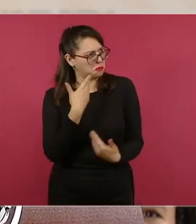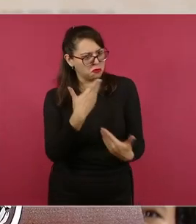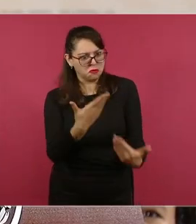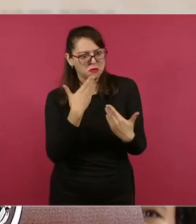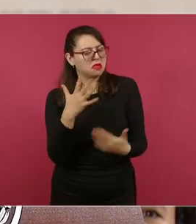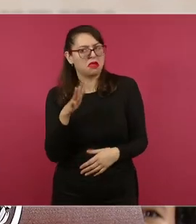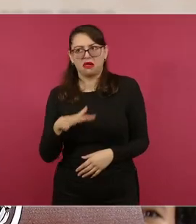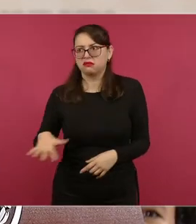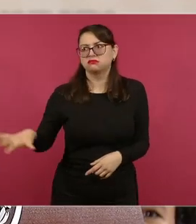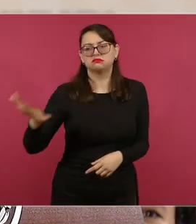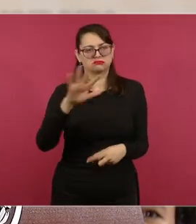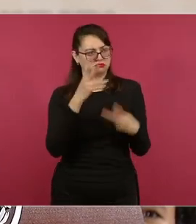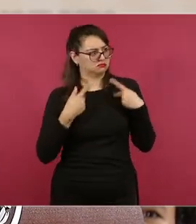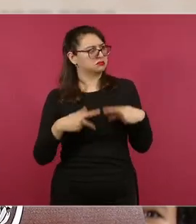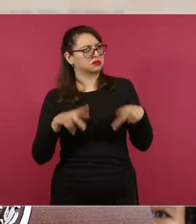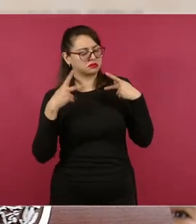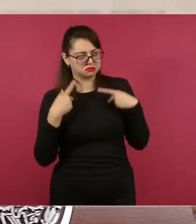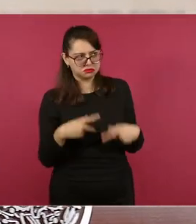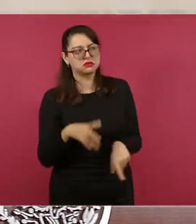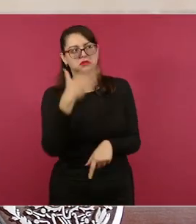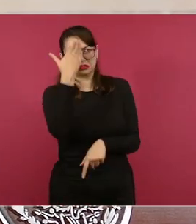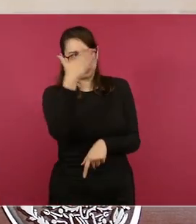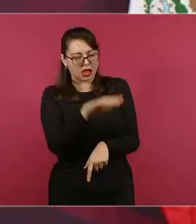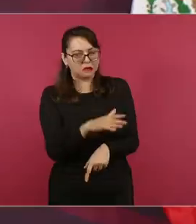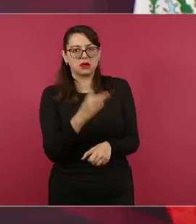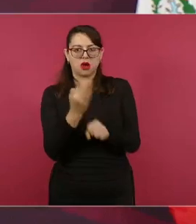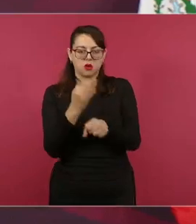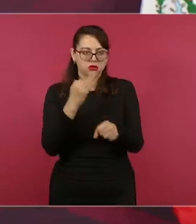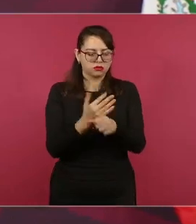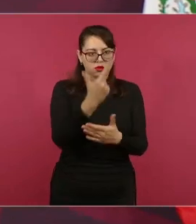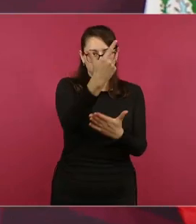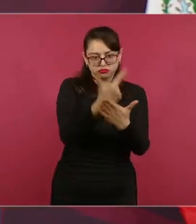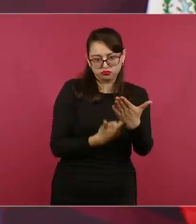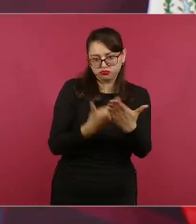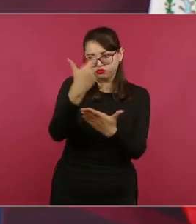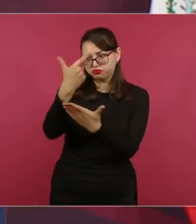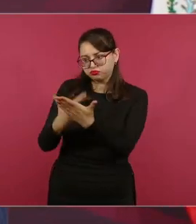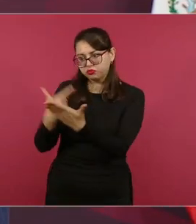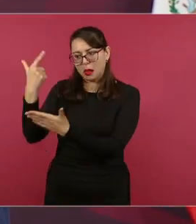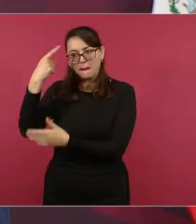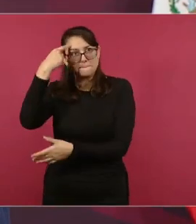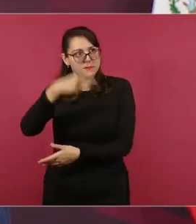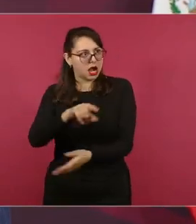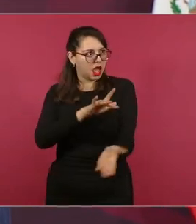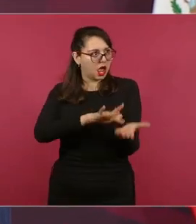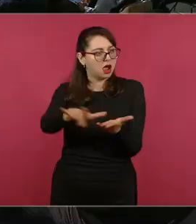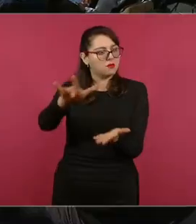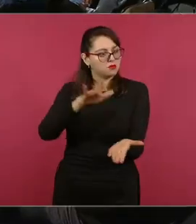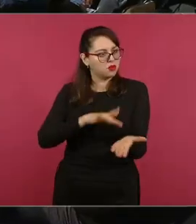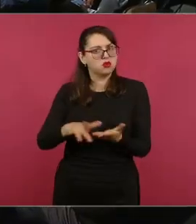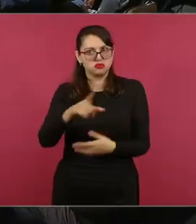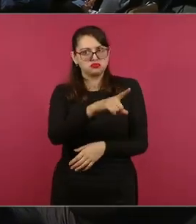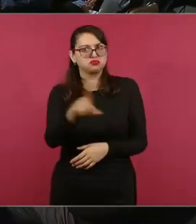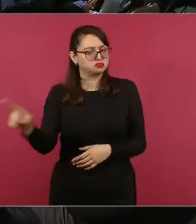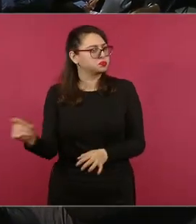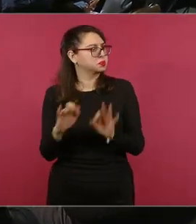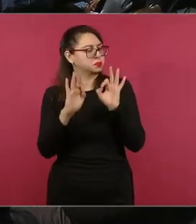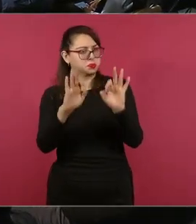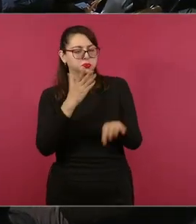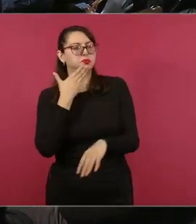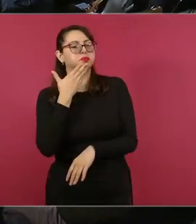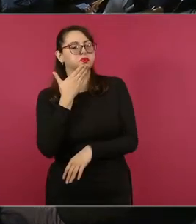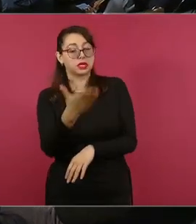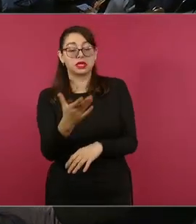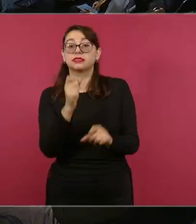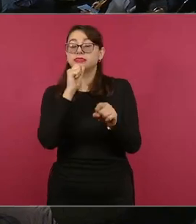censo porque se les va a apoyar y también decirle que es muy importante lo que ya está haciendo la